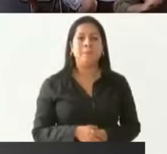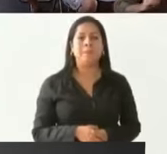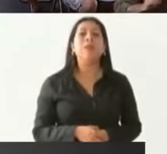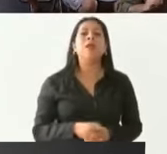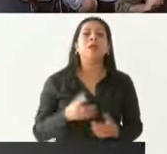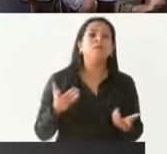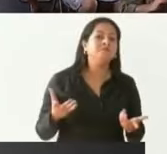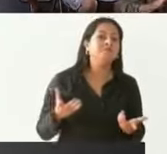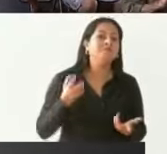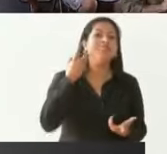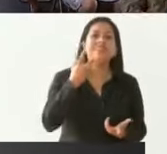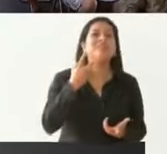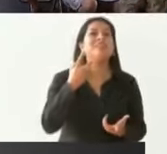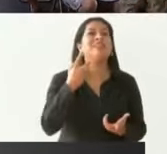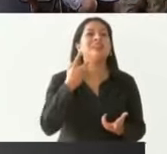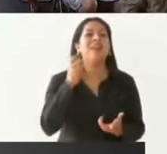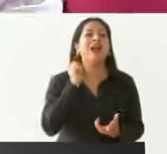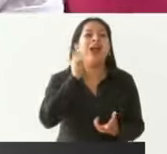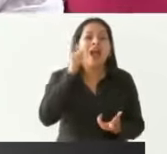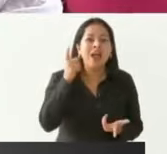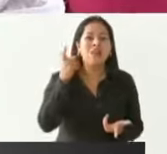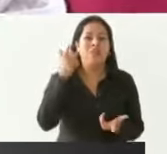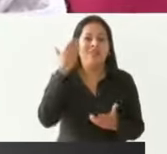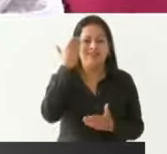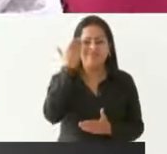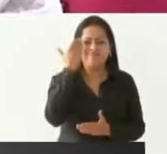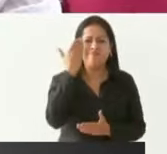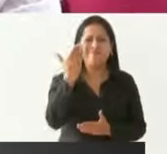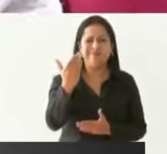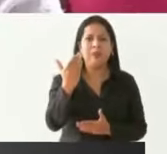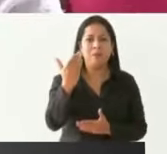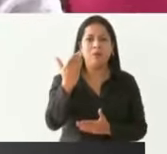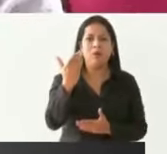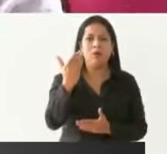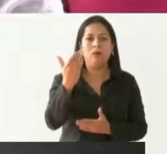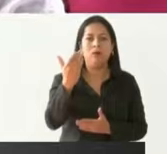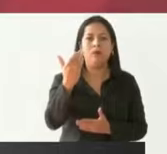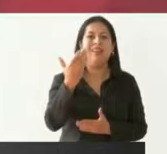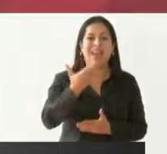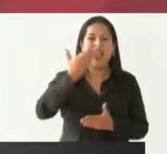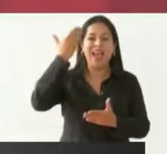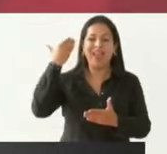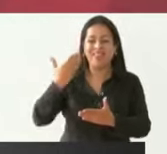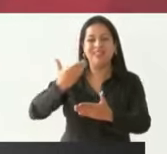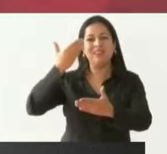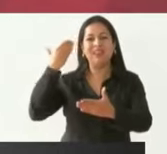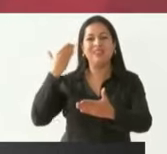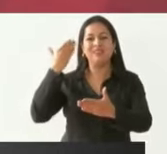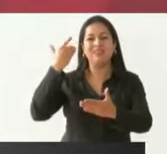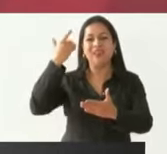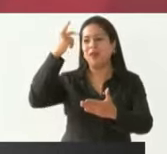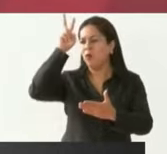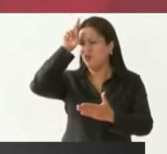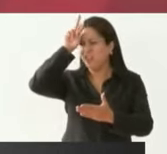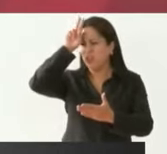no es poca cosa. Durante todo el periodo neoliberal, neoporfirista,